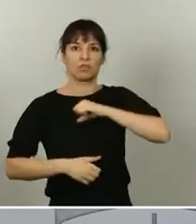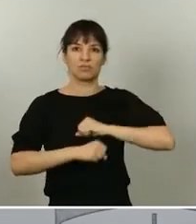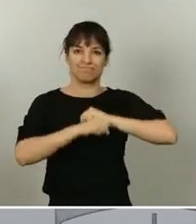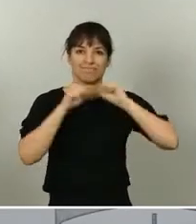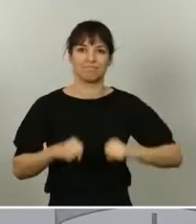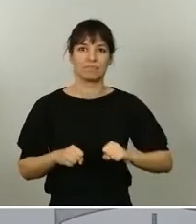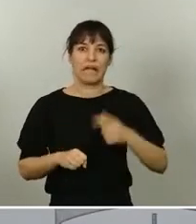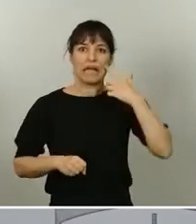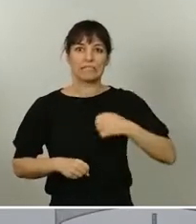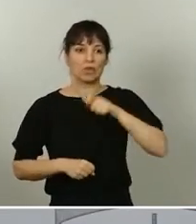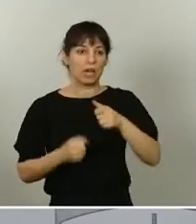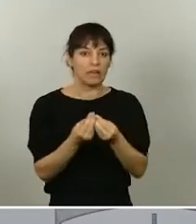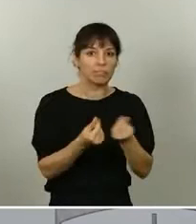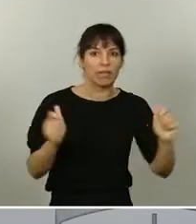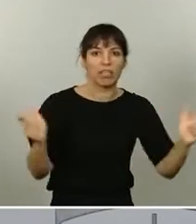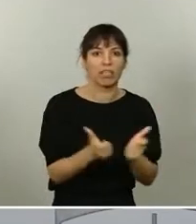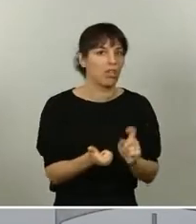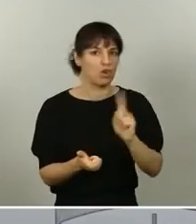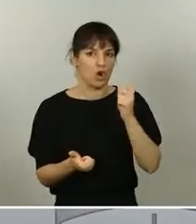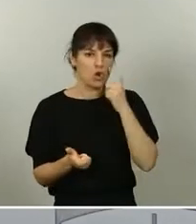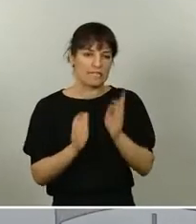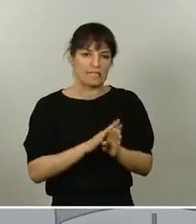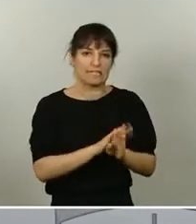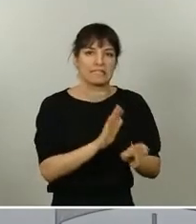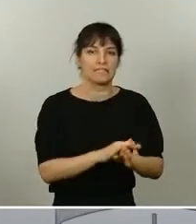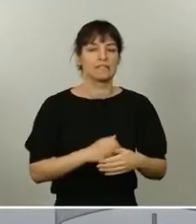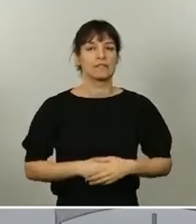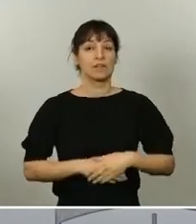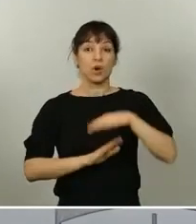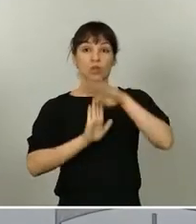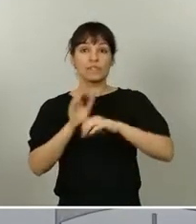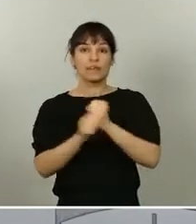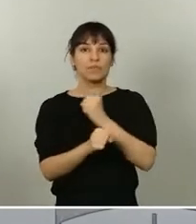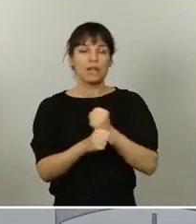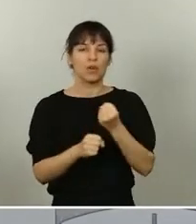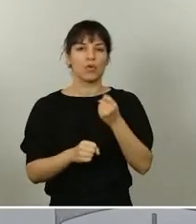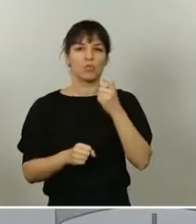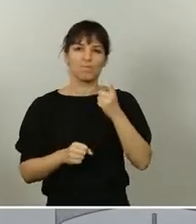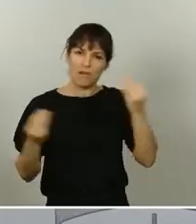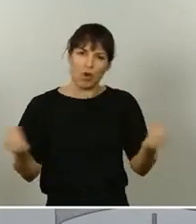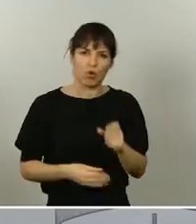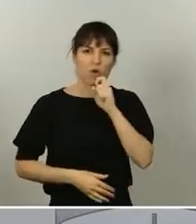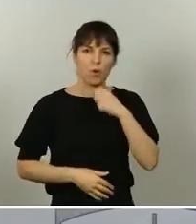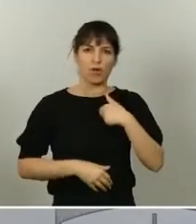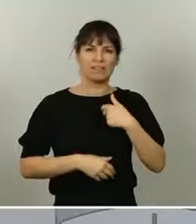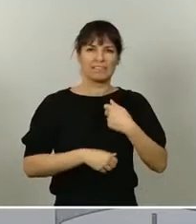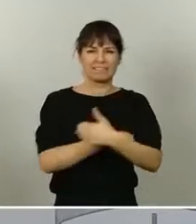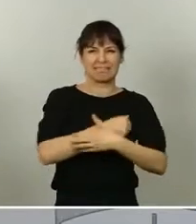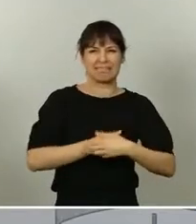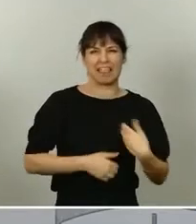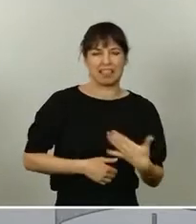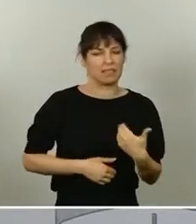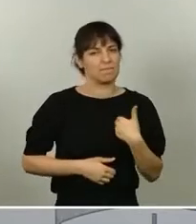Mejoraremos las condiciones de empleo, reduciendo la precariedad, la brecha de género y fomentaremos con estos planes la convivencia entre la población